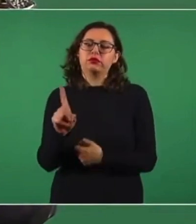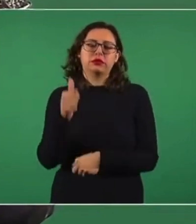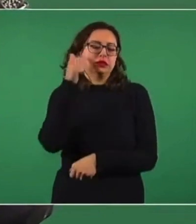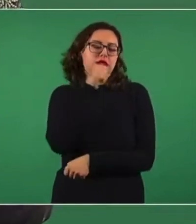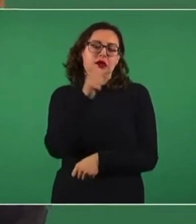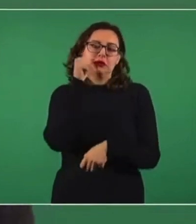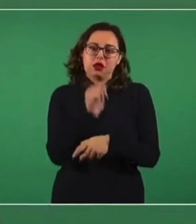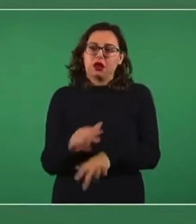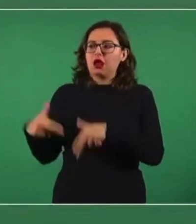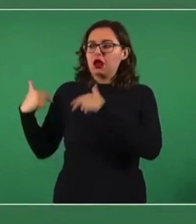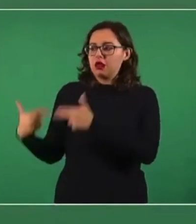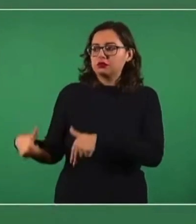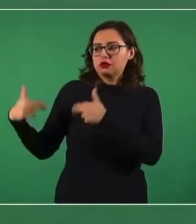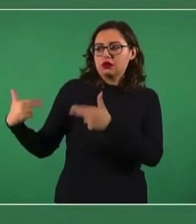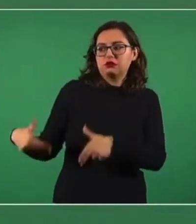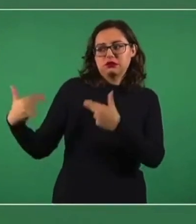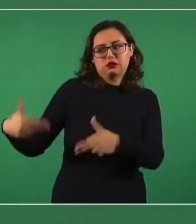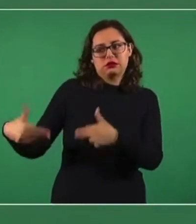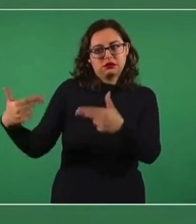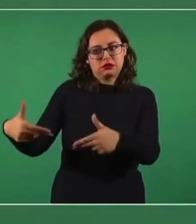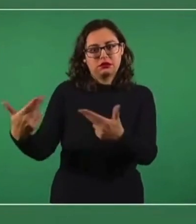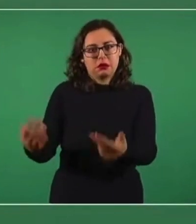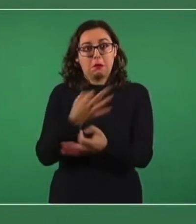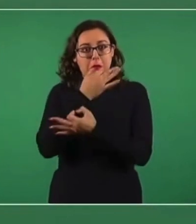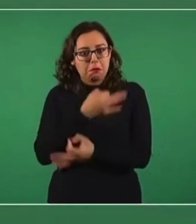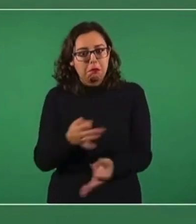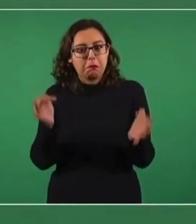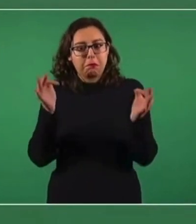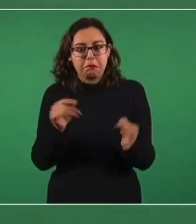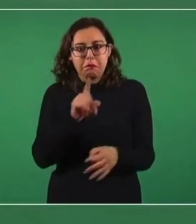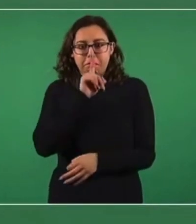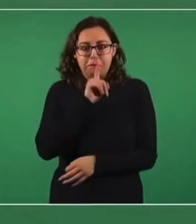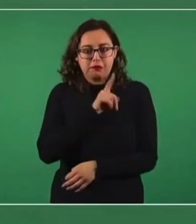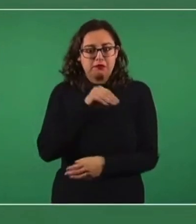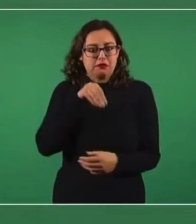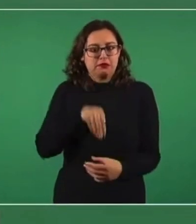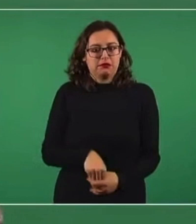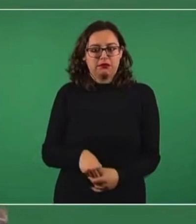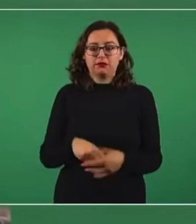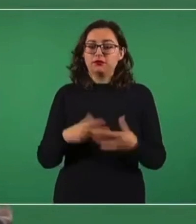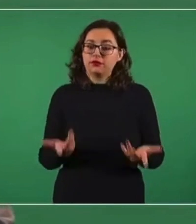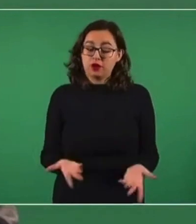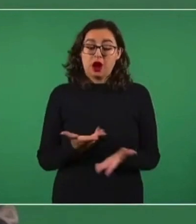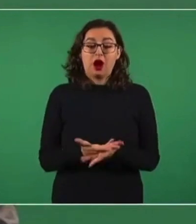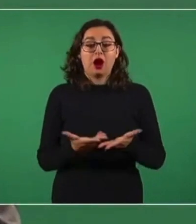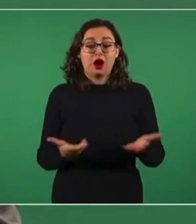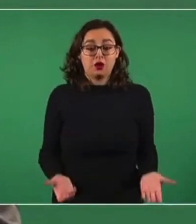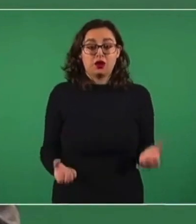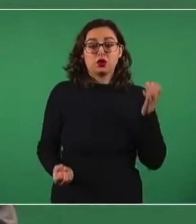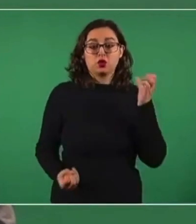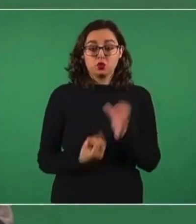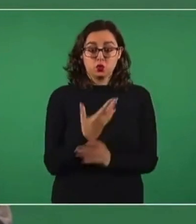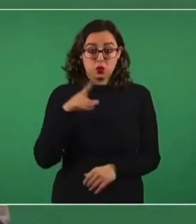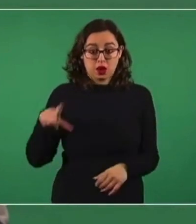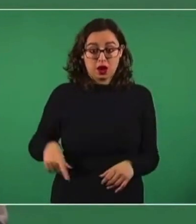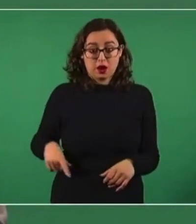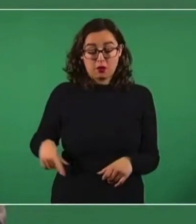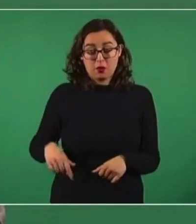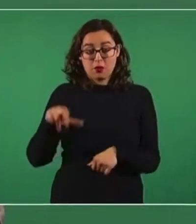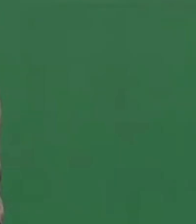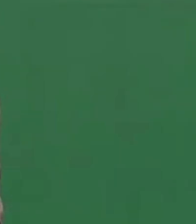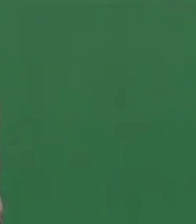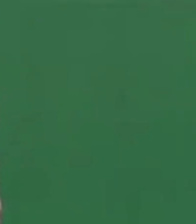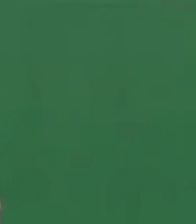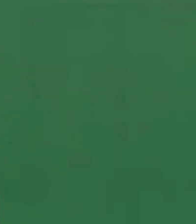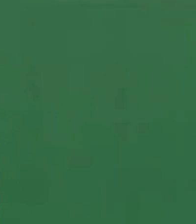de tiempo atrás. De modo que sí es necesario el que se